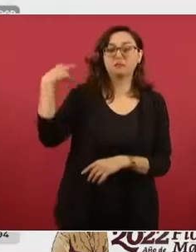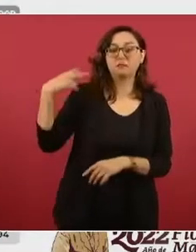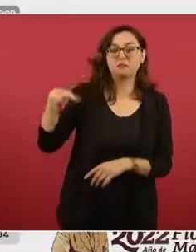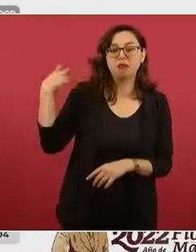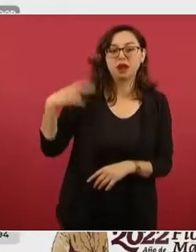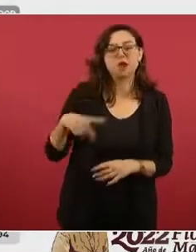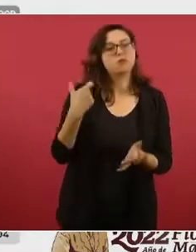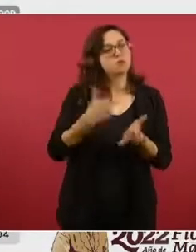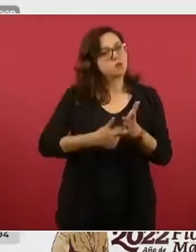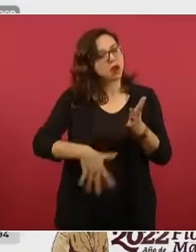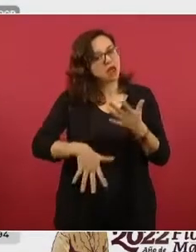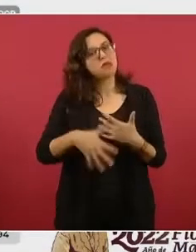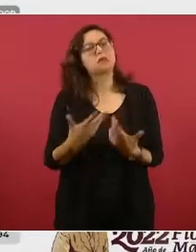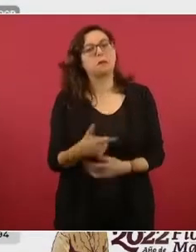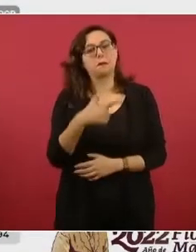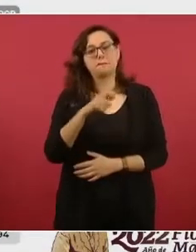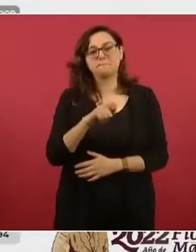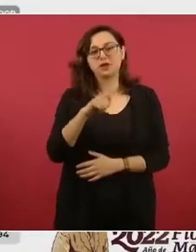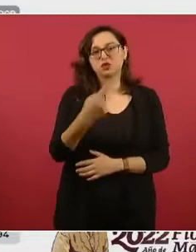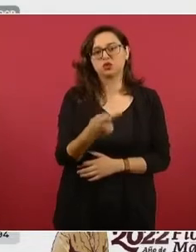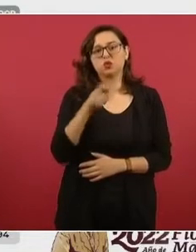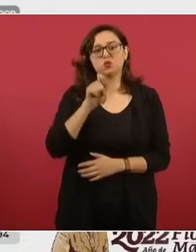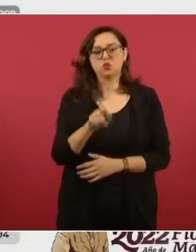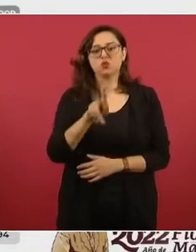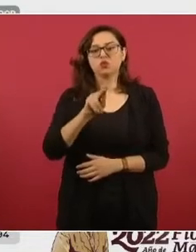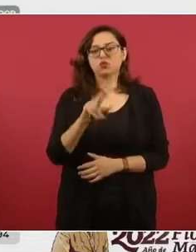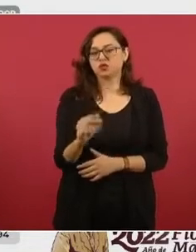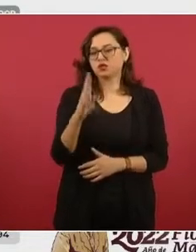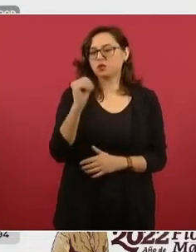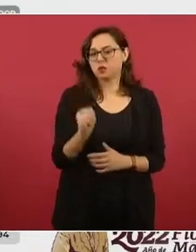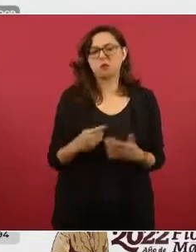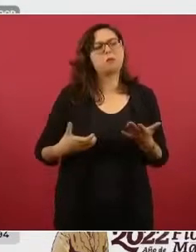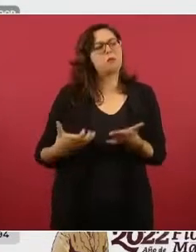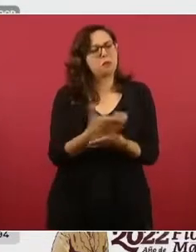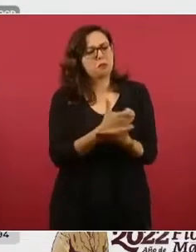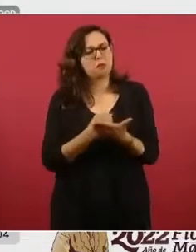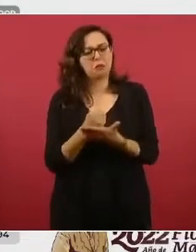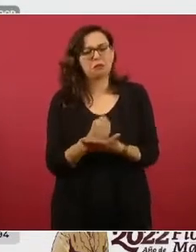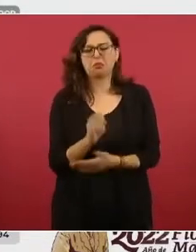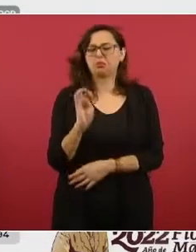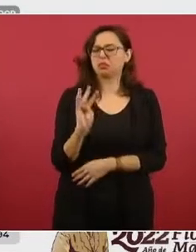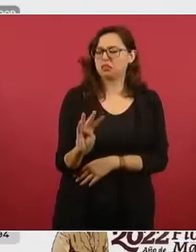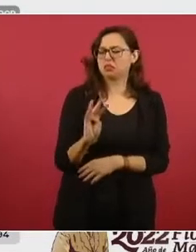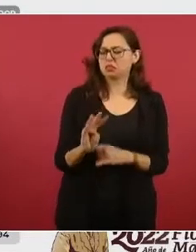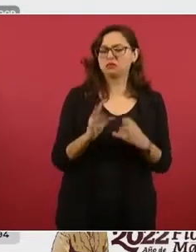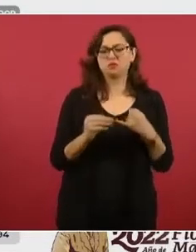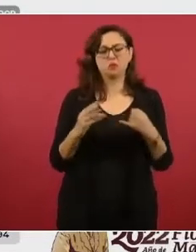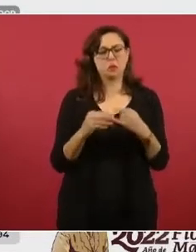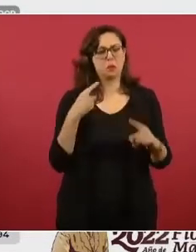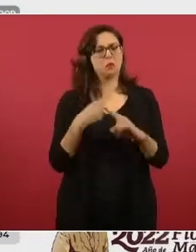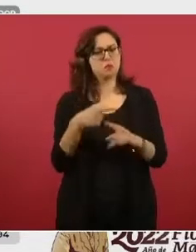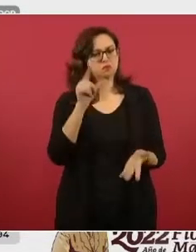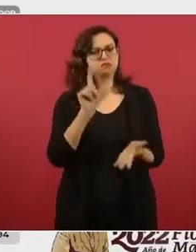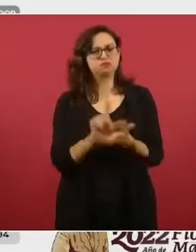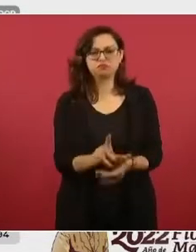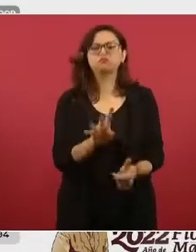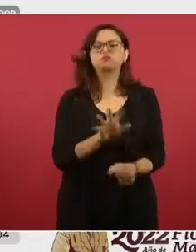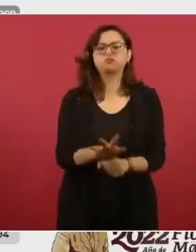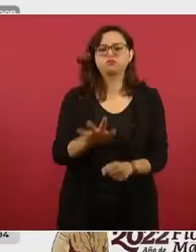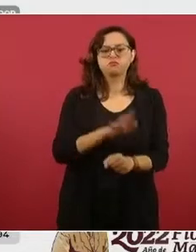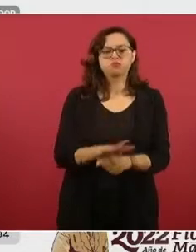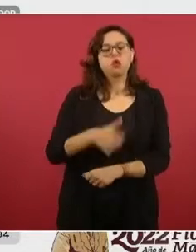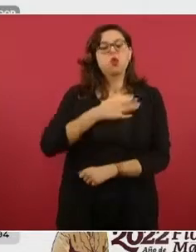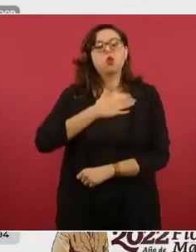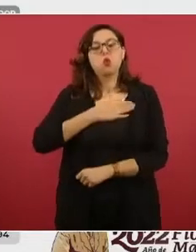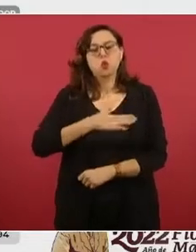bajo, 21.89 el litro, con un margen de 19 centavos. En el diésel la